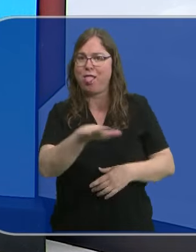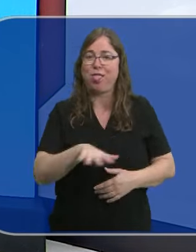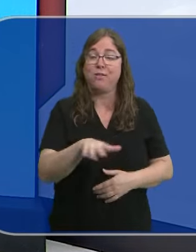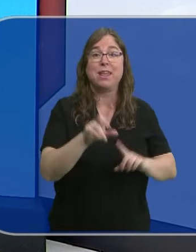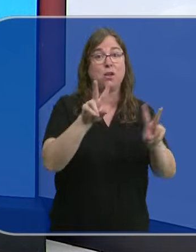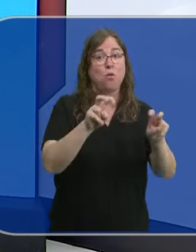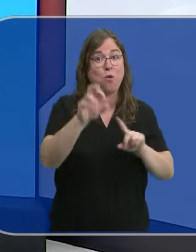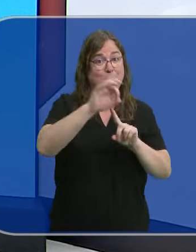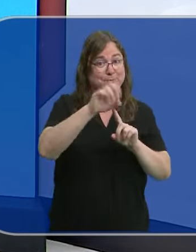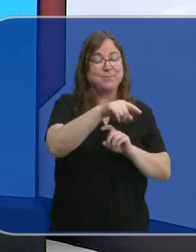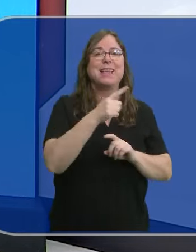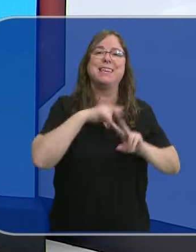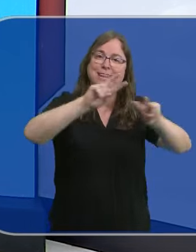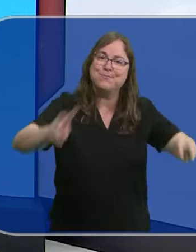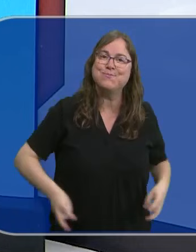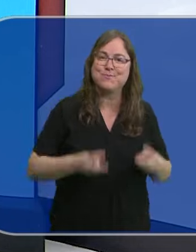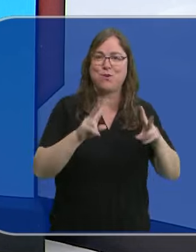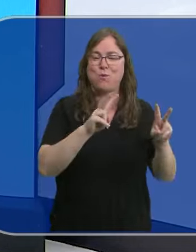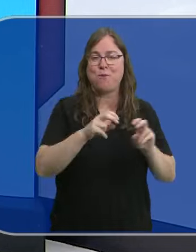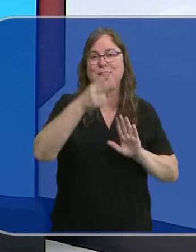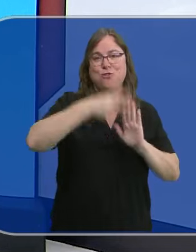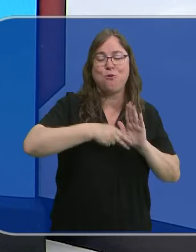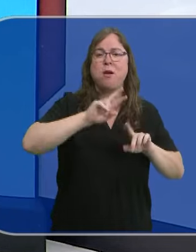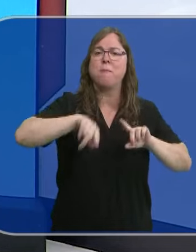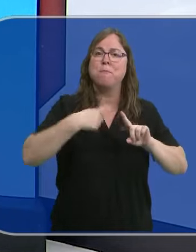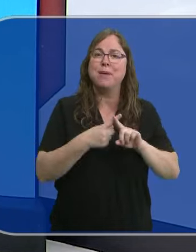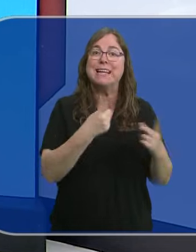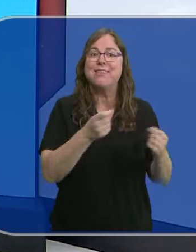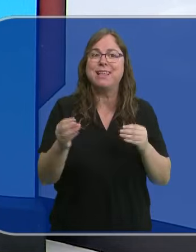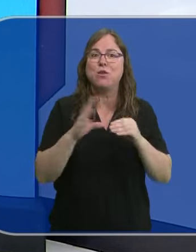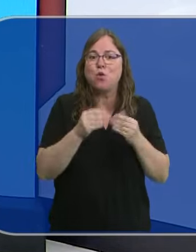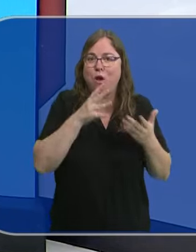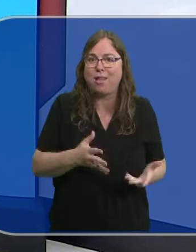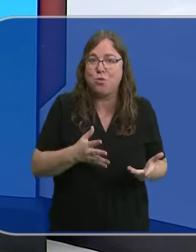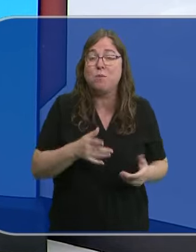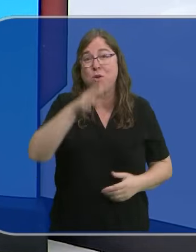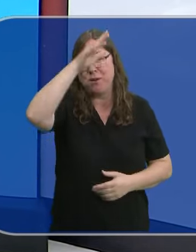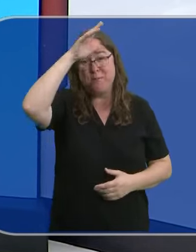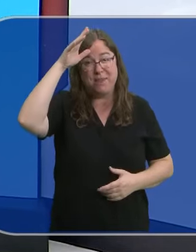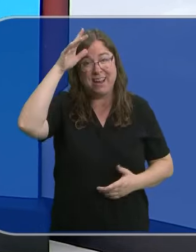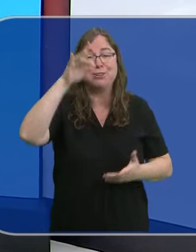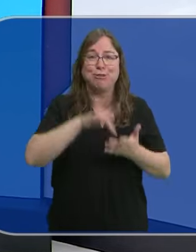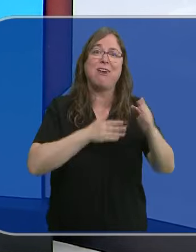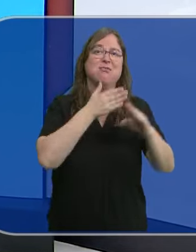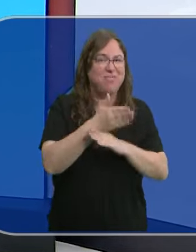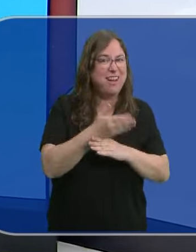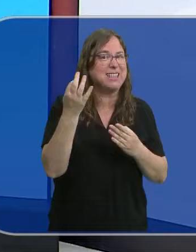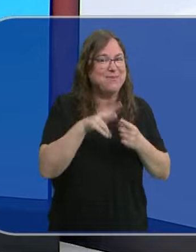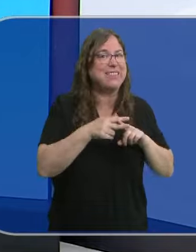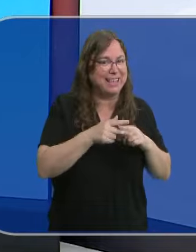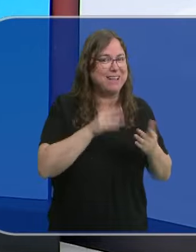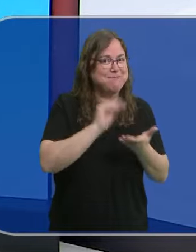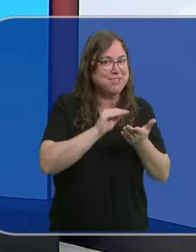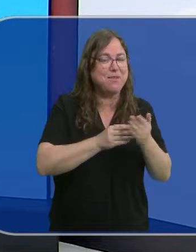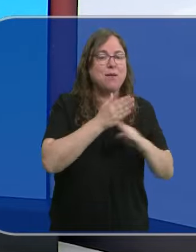Con estas nuevas señales se busca actualizar la normativa y las necesidades actuales de los usuarios, que en verano pasan también por los talleres para salir a la